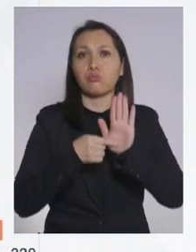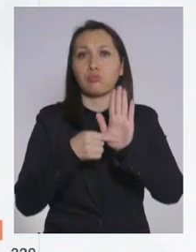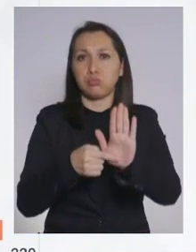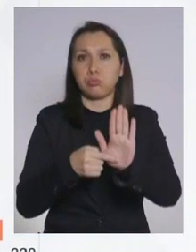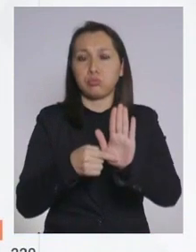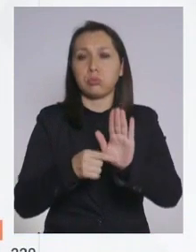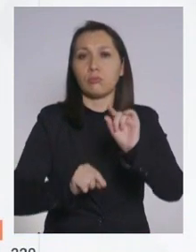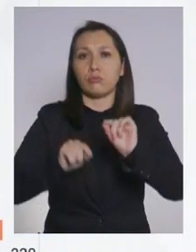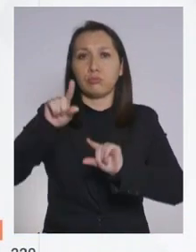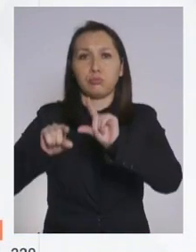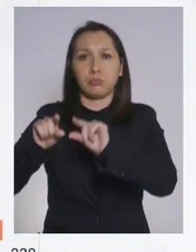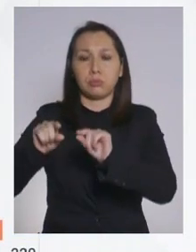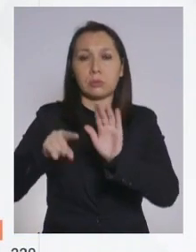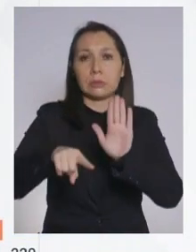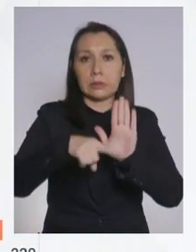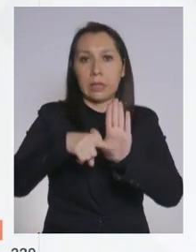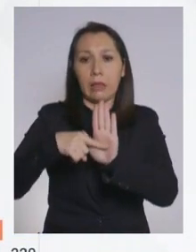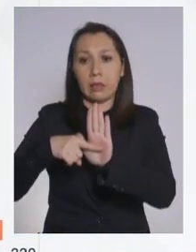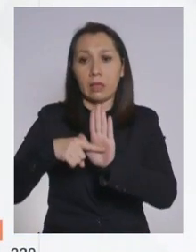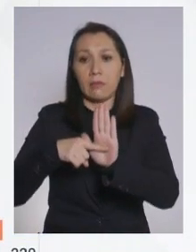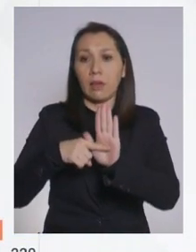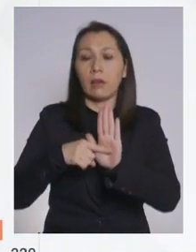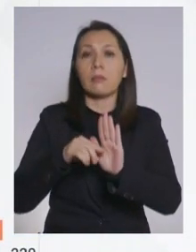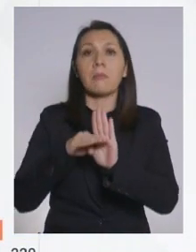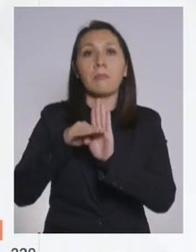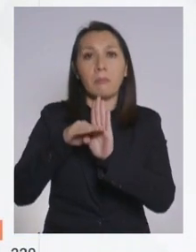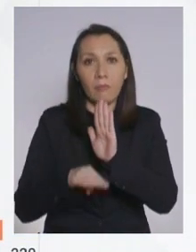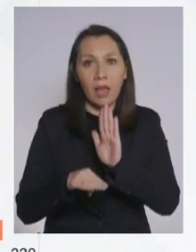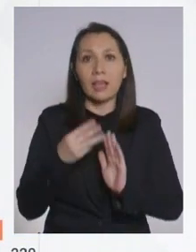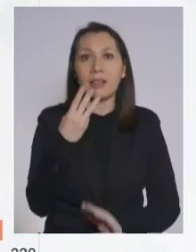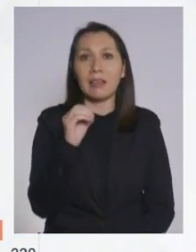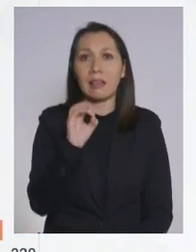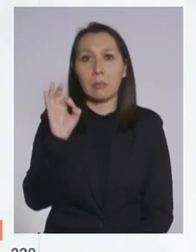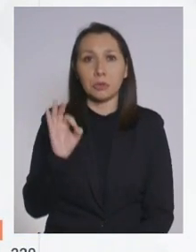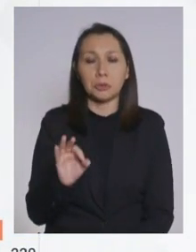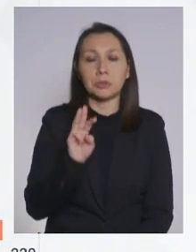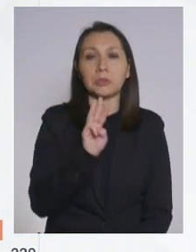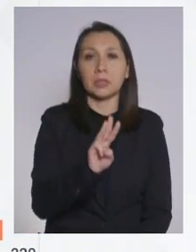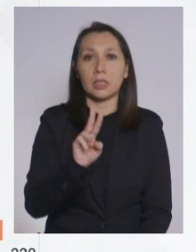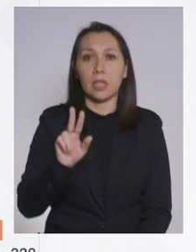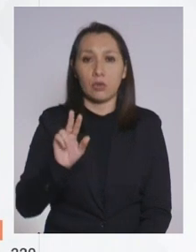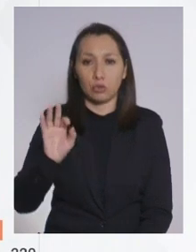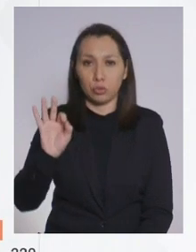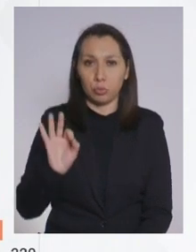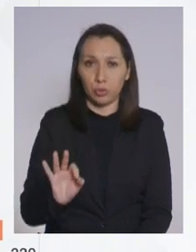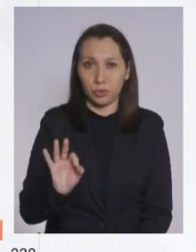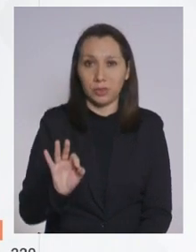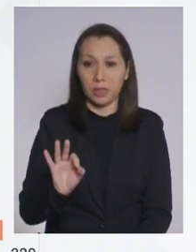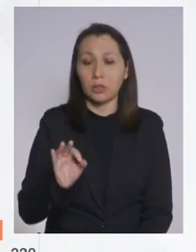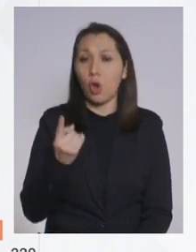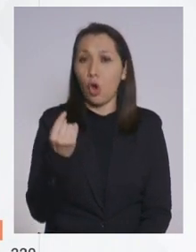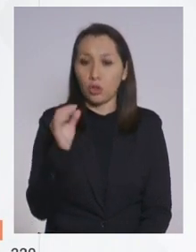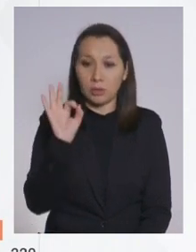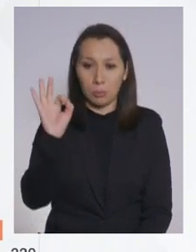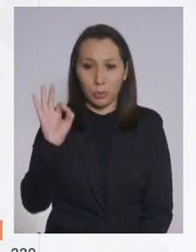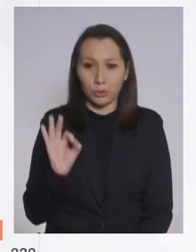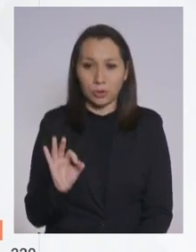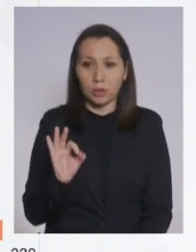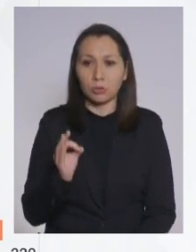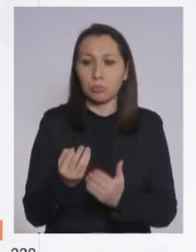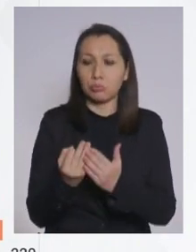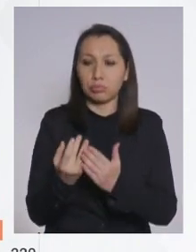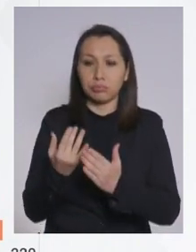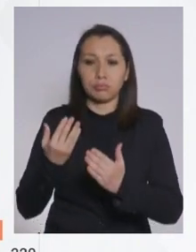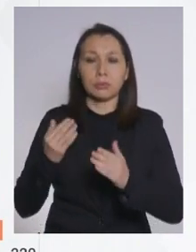una variación negativa de 30%, 38% y 11% en los